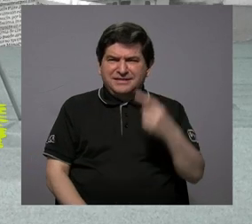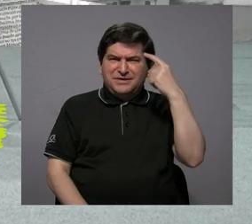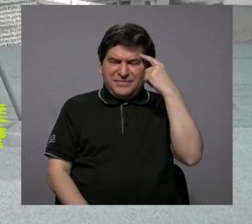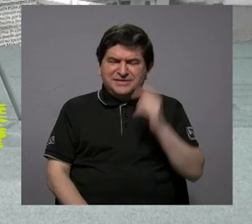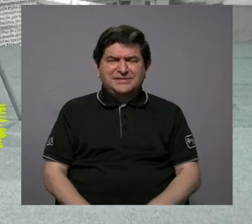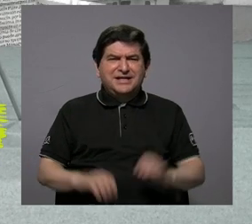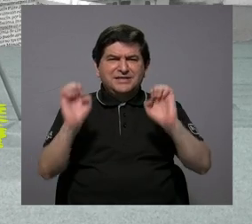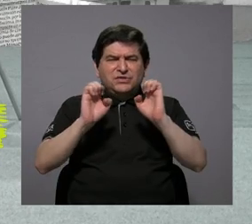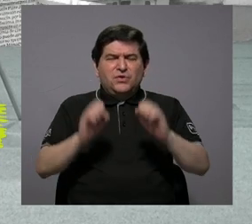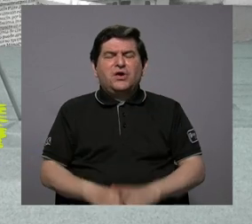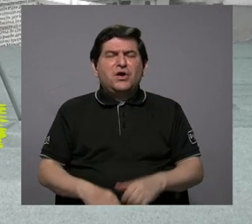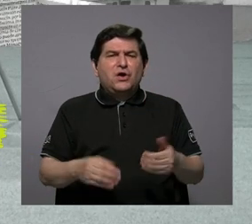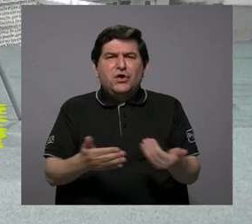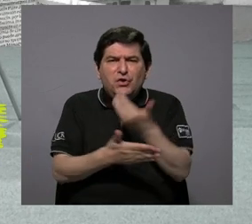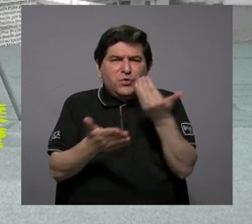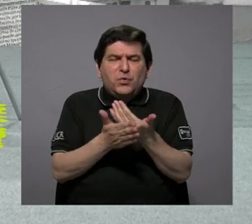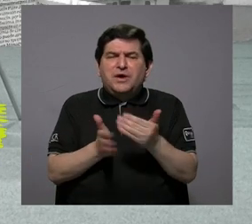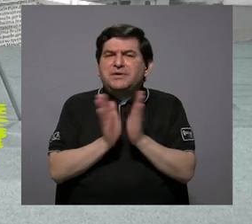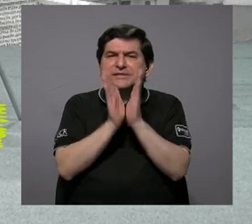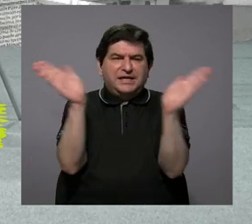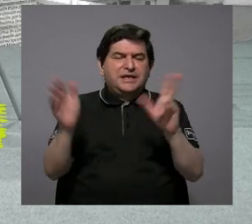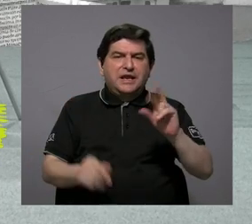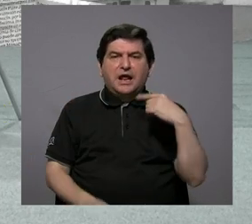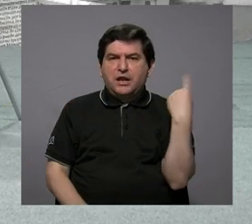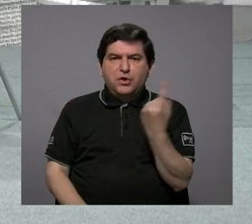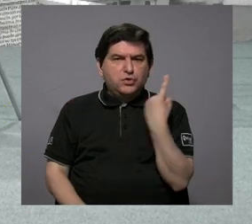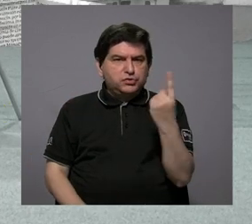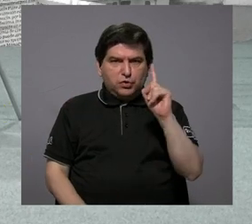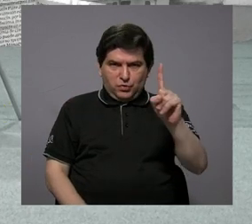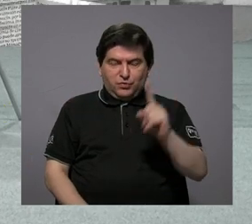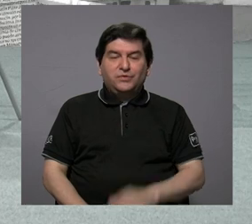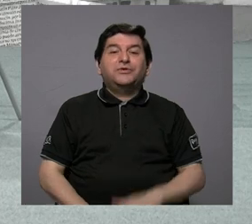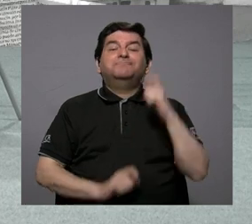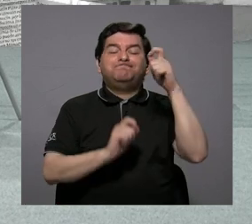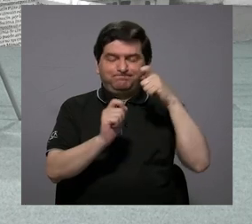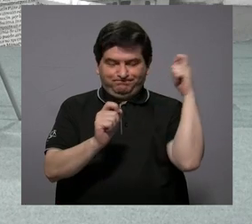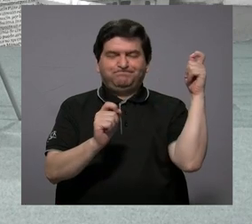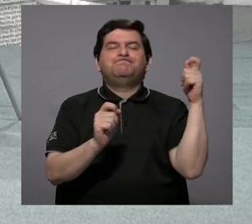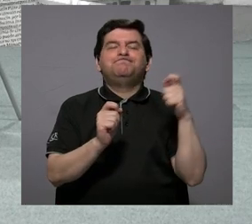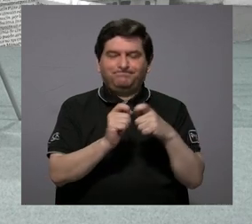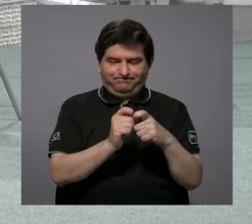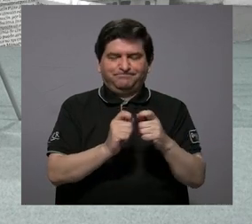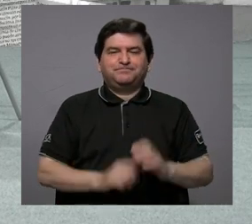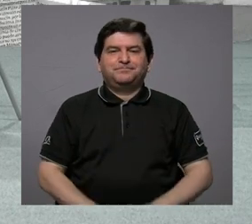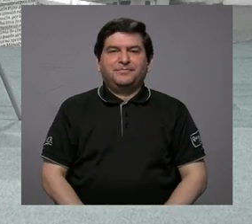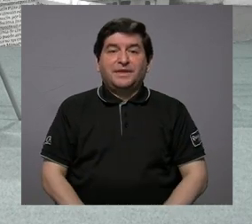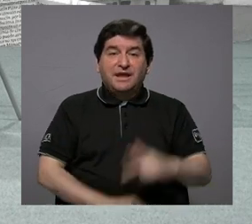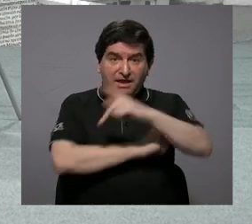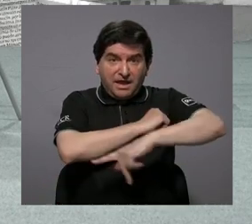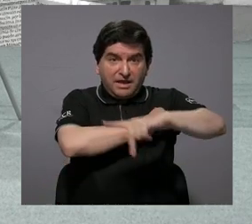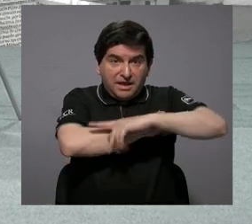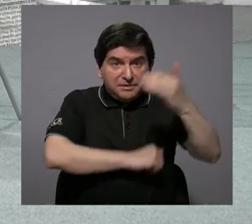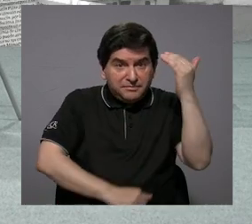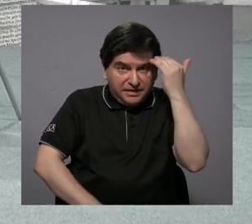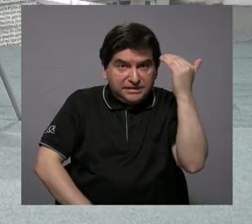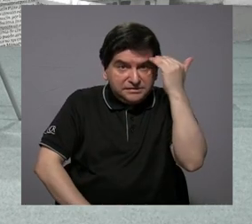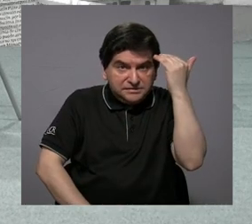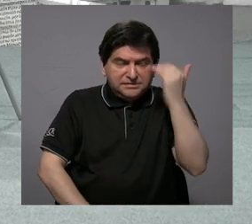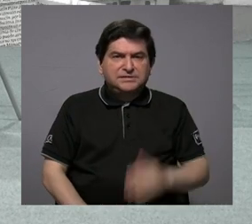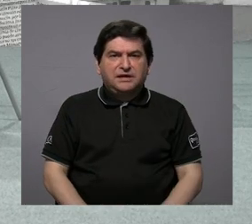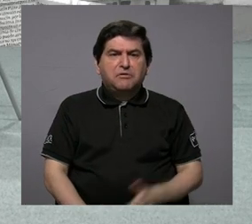energías renovables en general, no están pensando en una sola energía. Es que exactamente, digamos que en el país sabemos que se